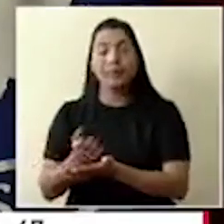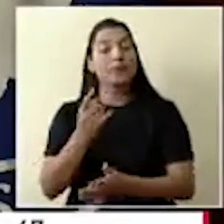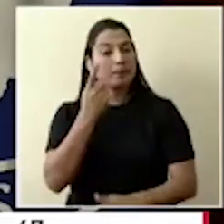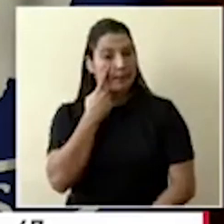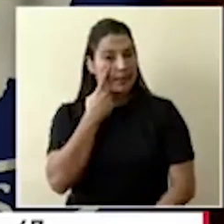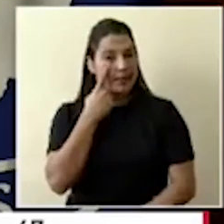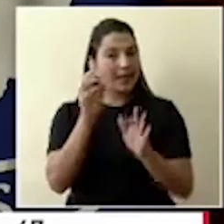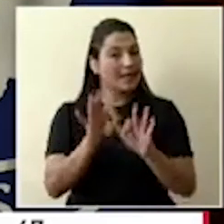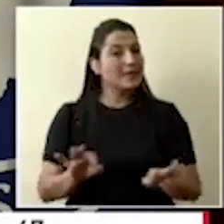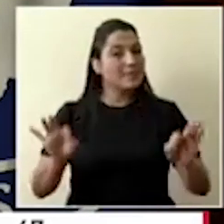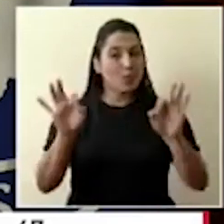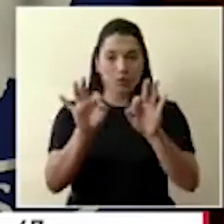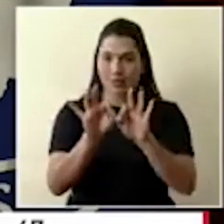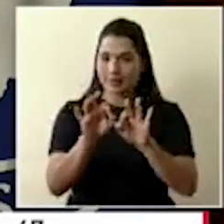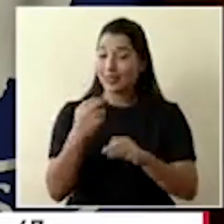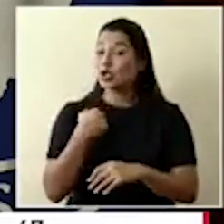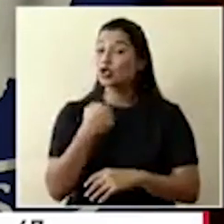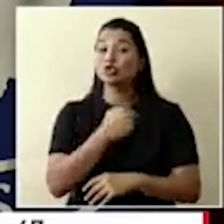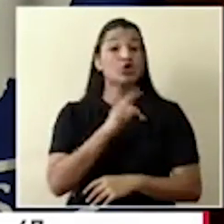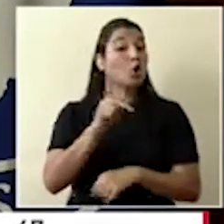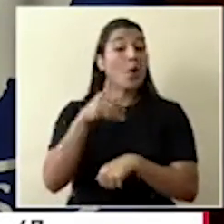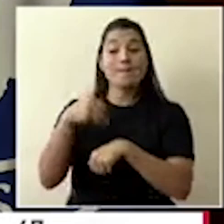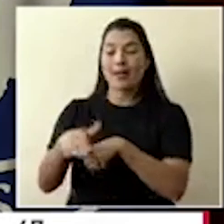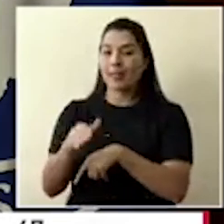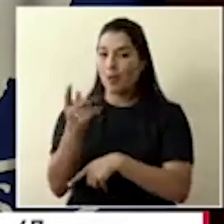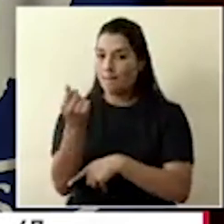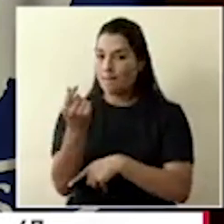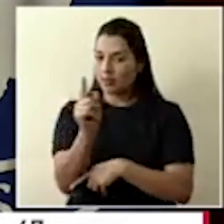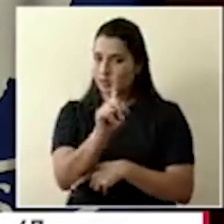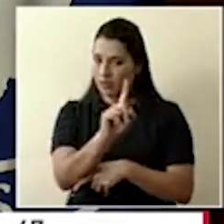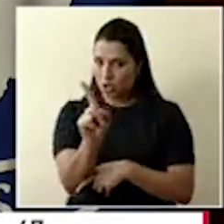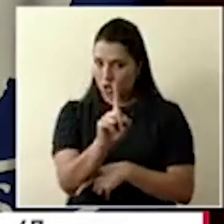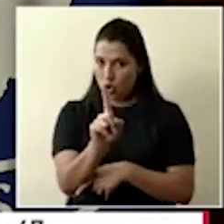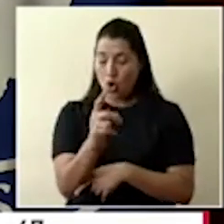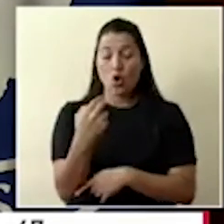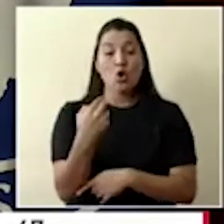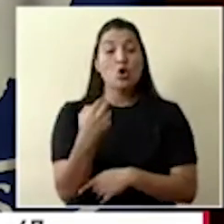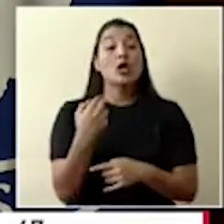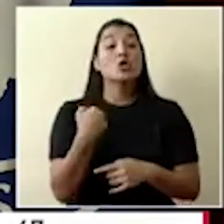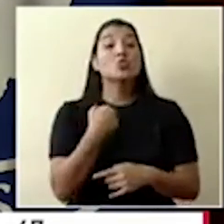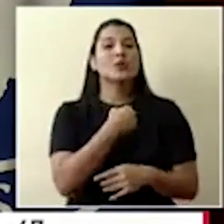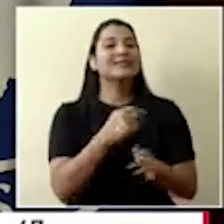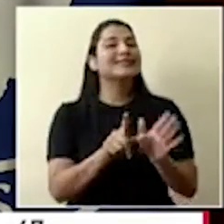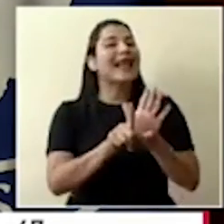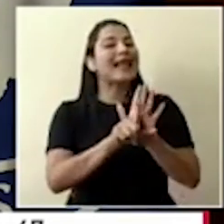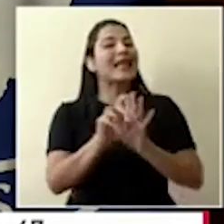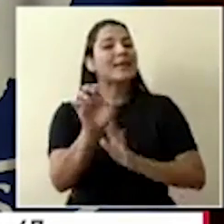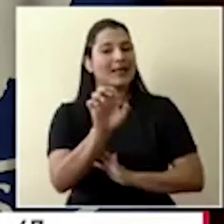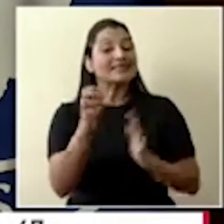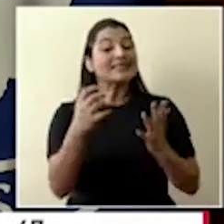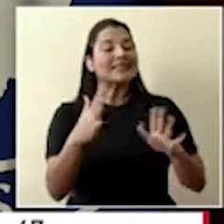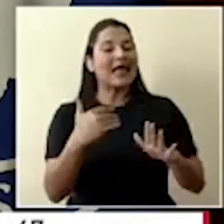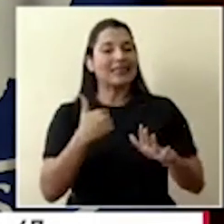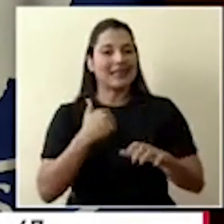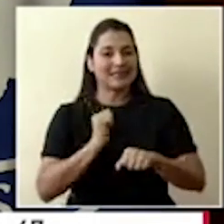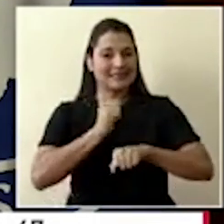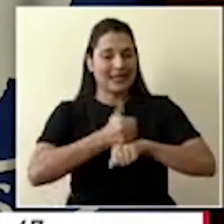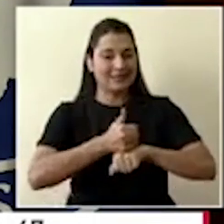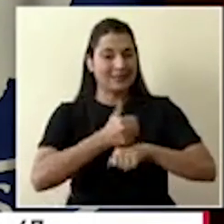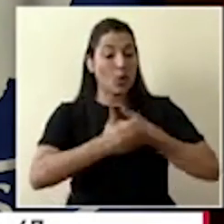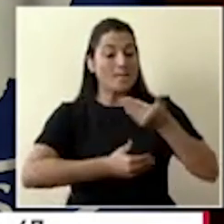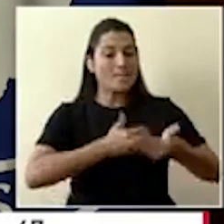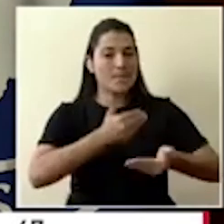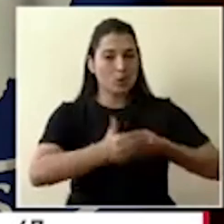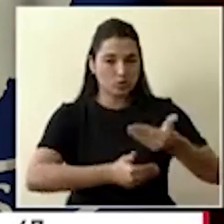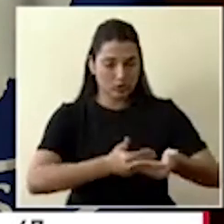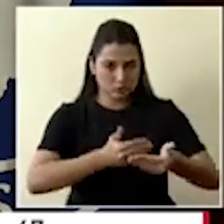a un comité municipal de emergencia. La ley de emergencia prevé un mecanismo específico para la CNE en caso de situaciones de emergencia